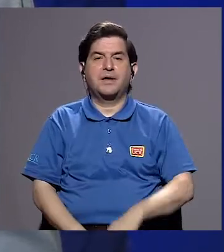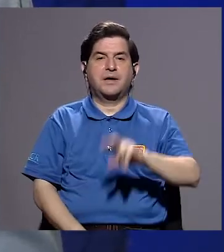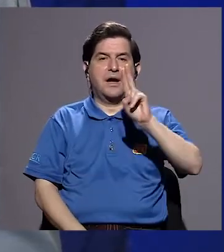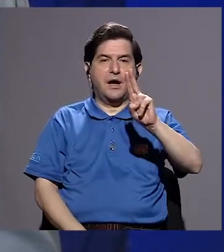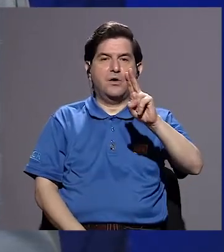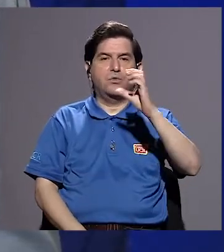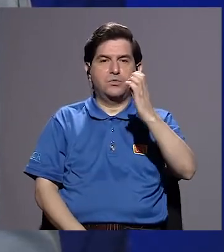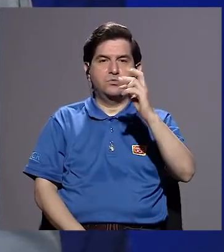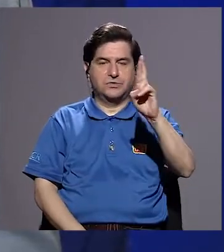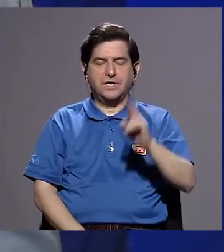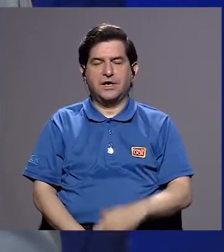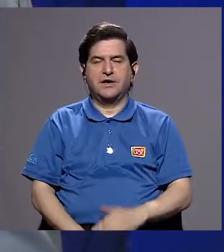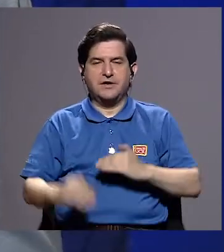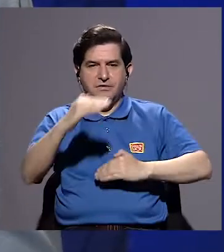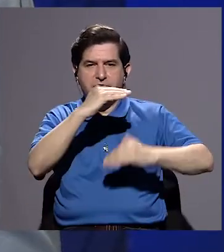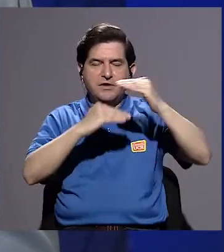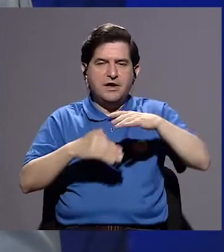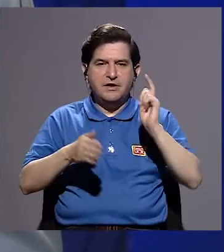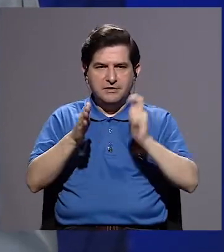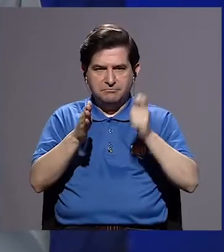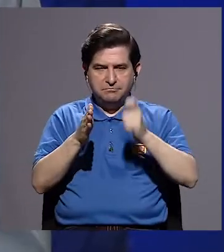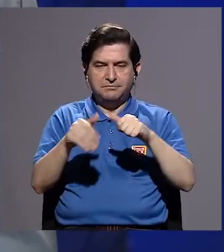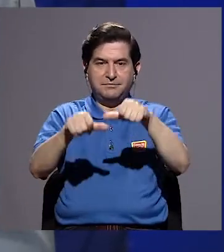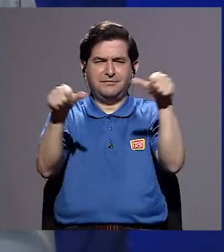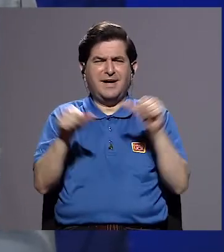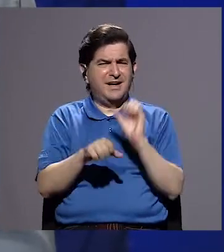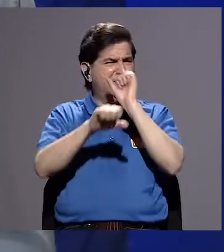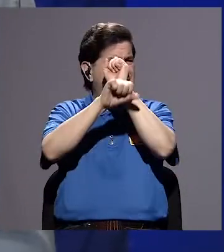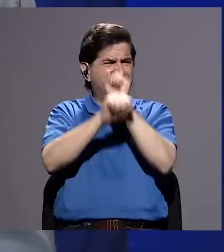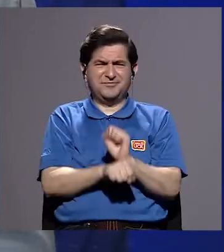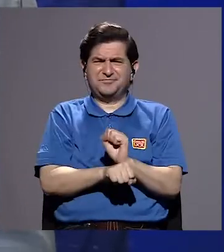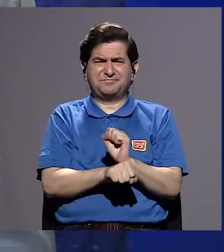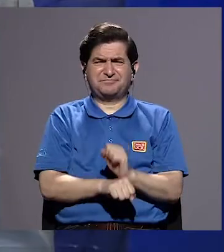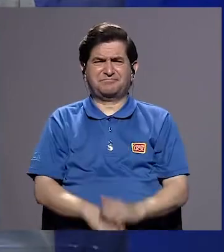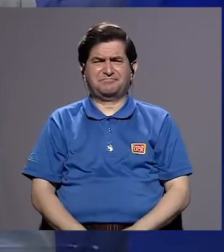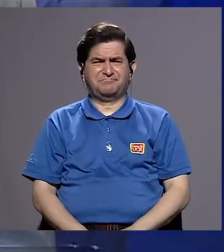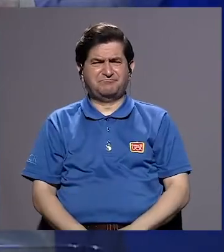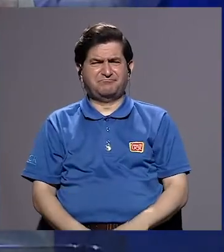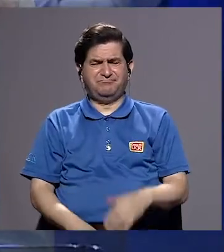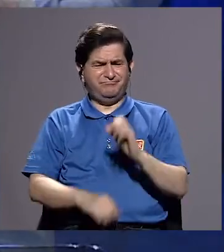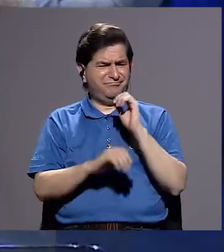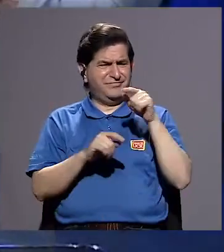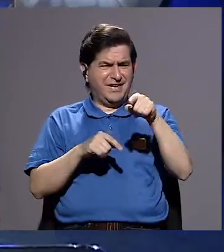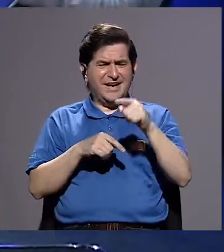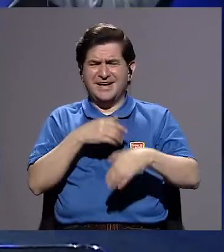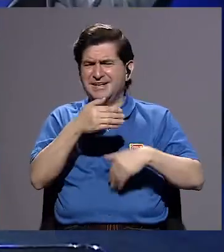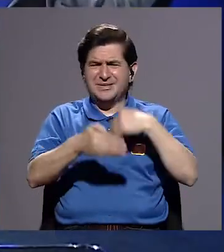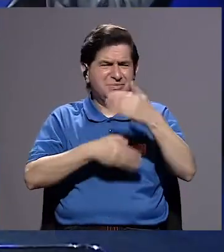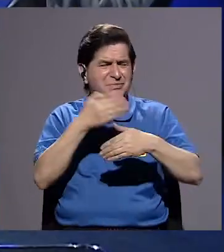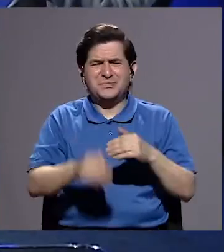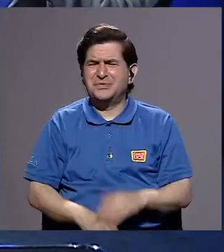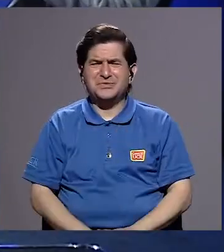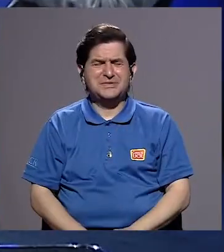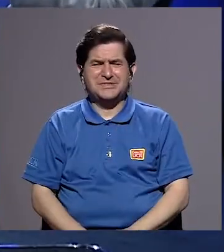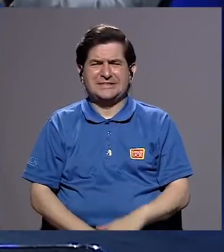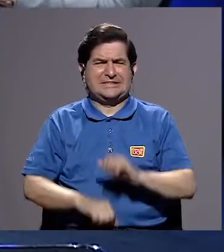Universidad de Costa Rica, la Facultad de Derecho, un área tradicionalmente conocida como muy conservadora. ¿Cómo